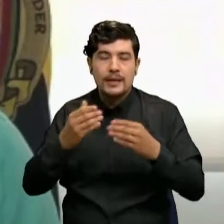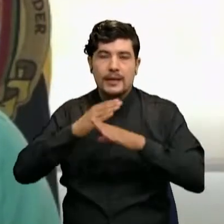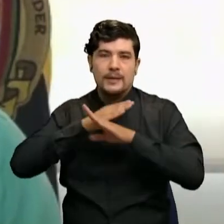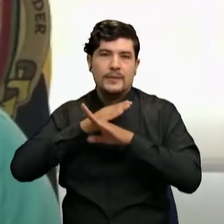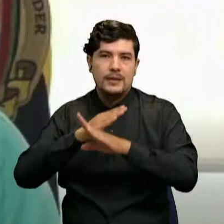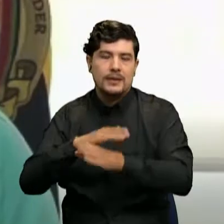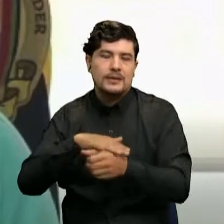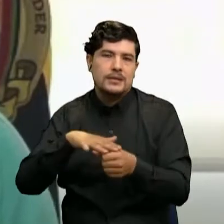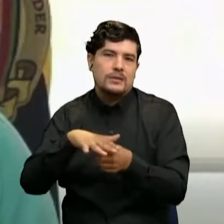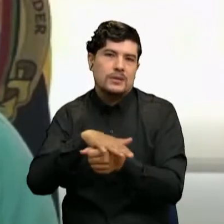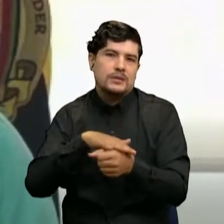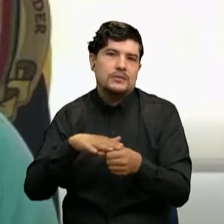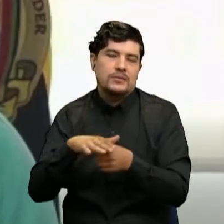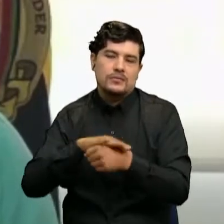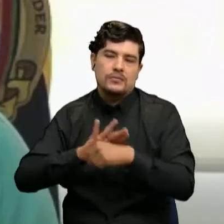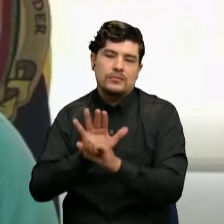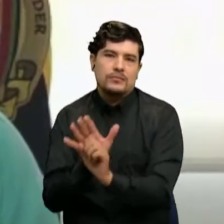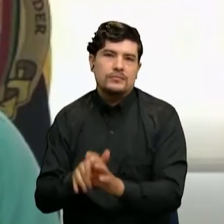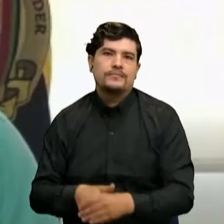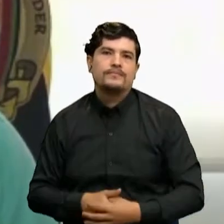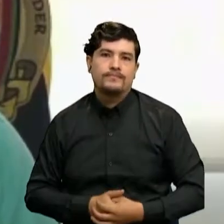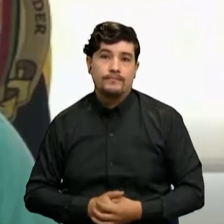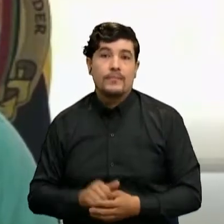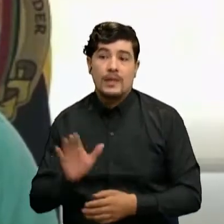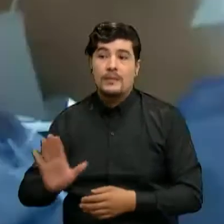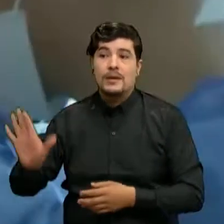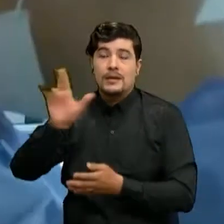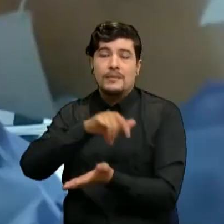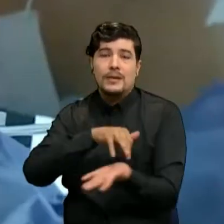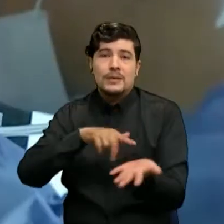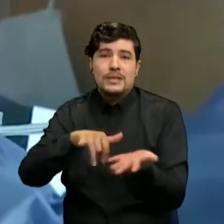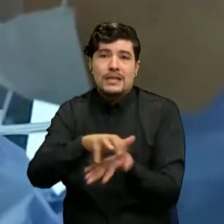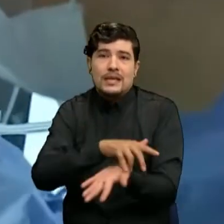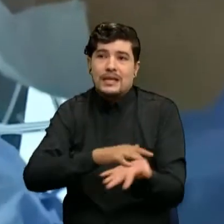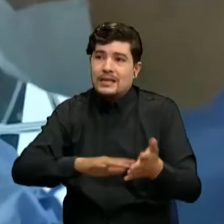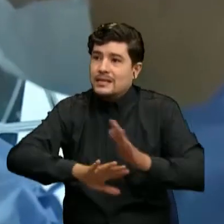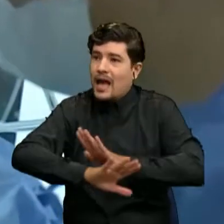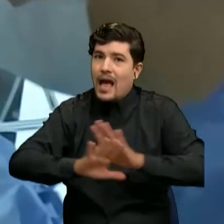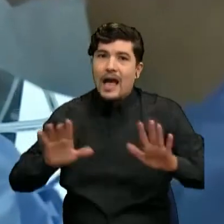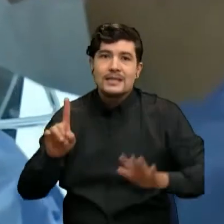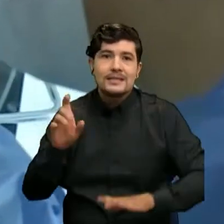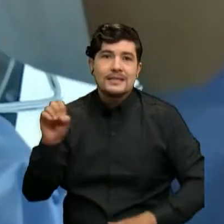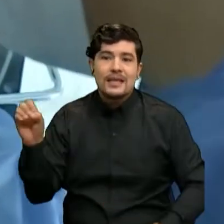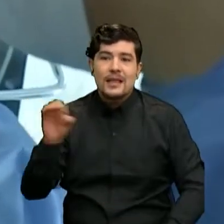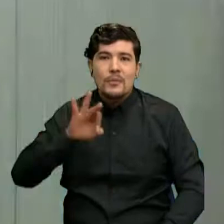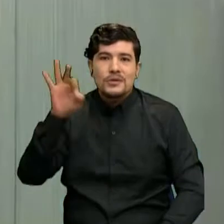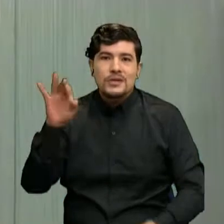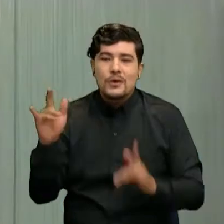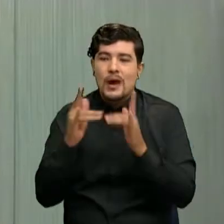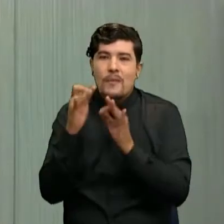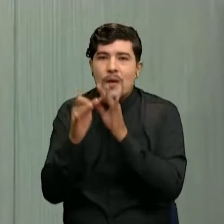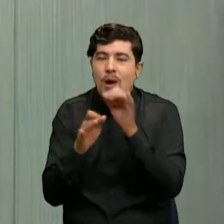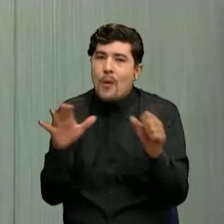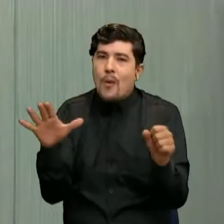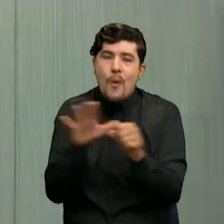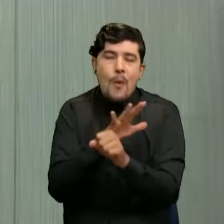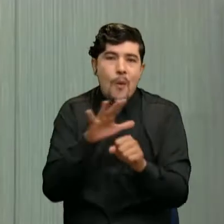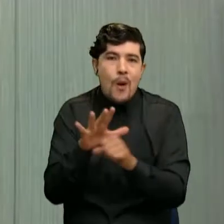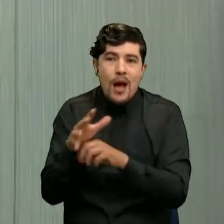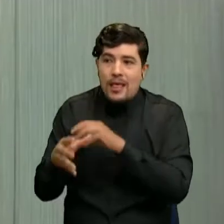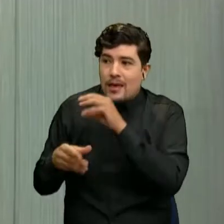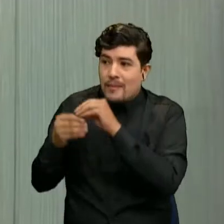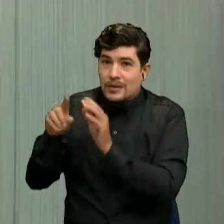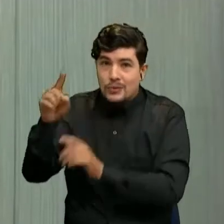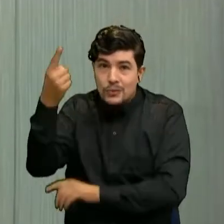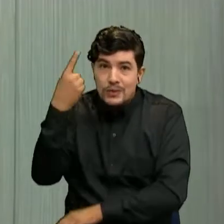situación que tenemos ya prácticamente colapsada en el departamento, en el área metropolitana, y donde usted lo menciona, pues no solo los casos, más de 2.500